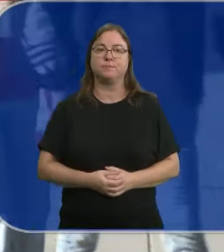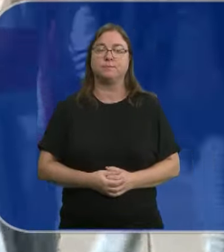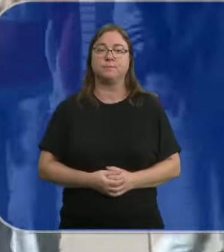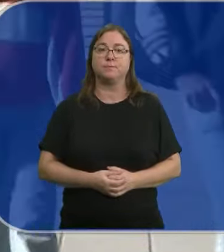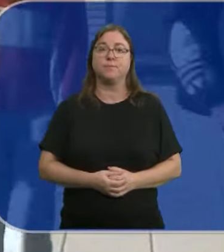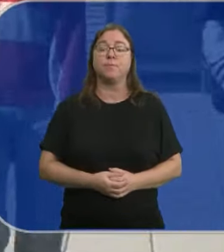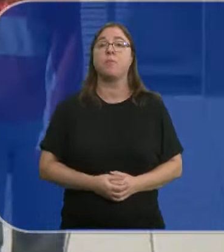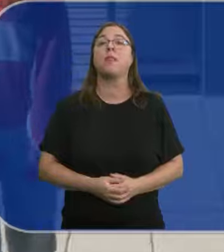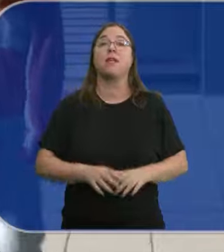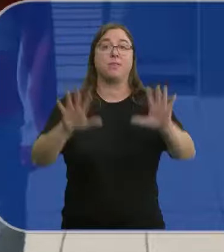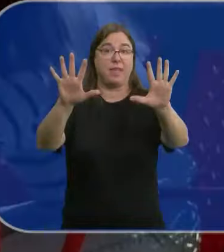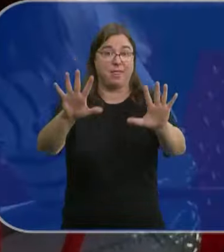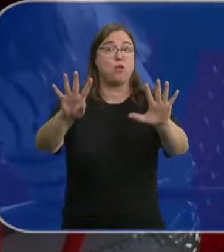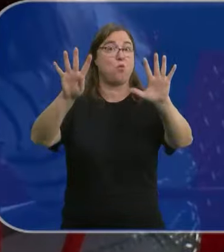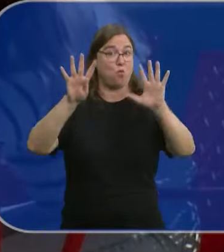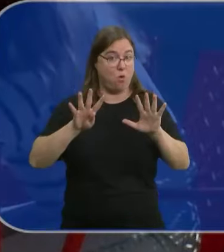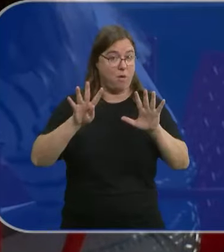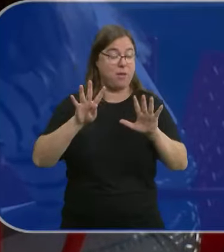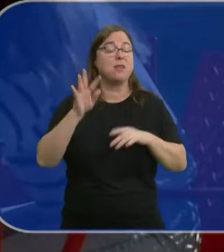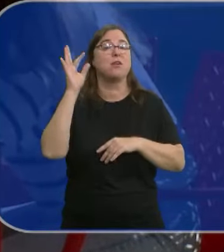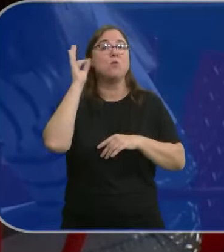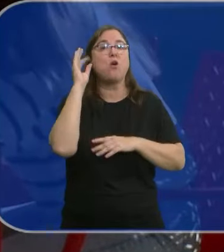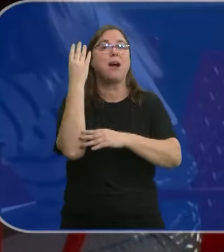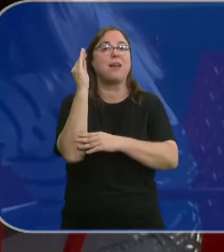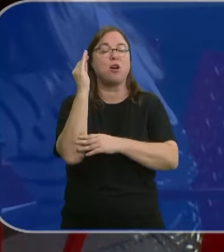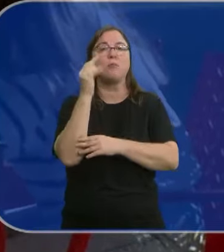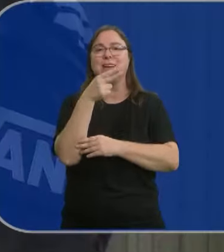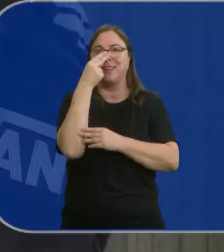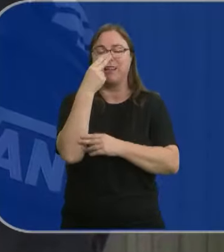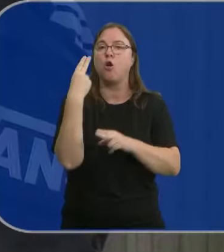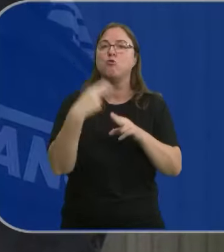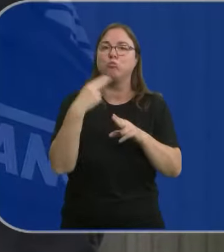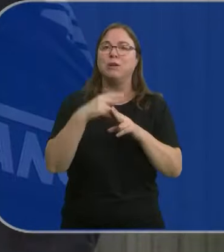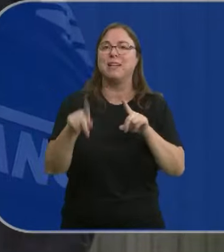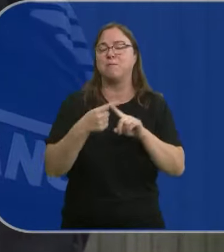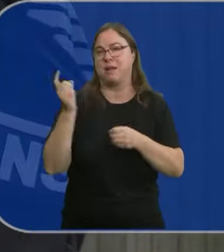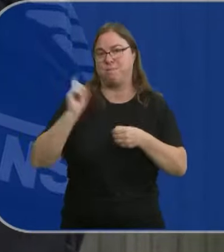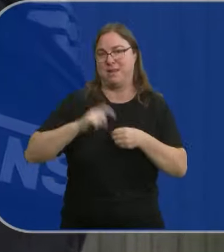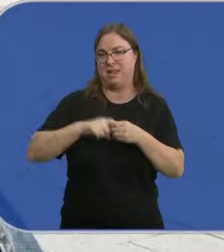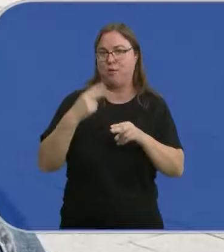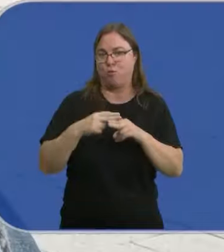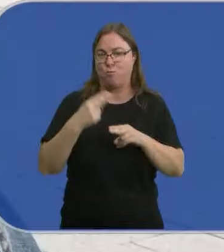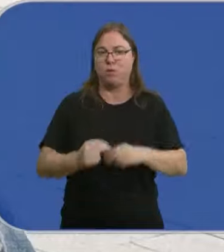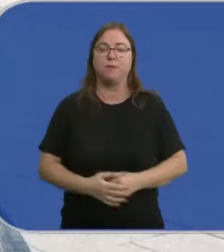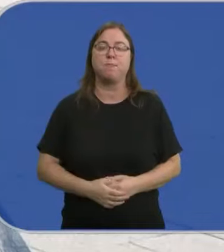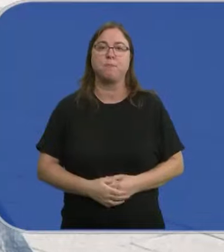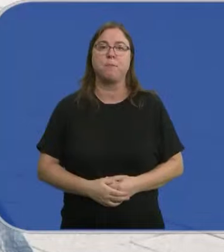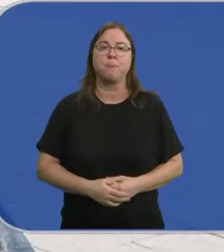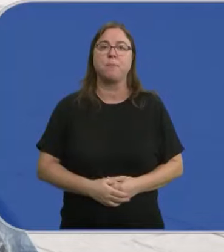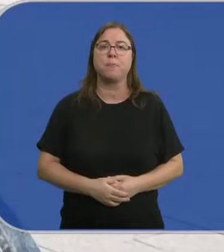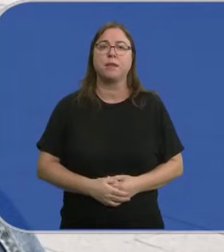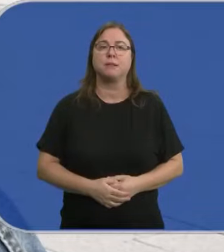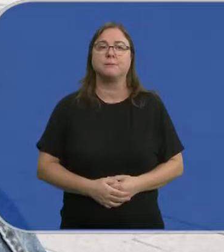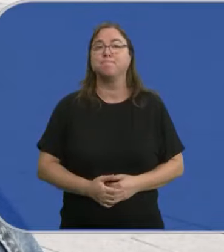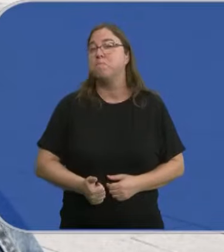A nueve de cada diez mujeres jóvenes de la comunidad les interesa la política y la participación política. Solemos meter más